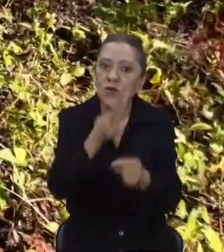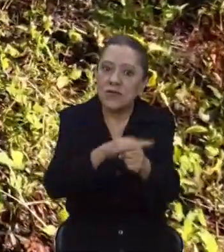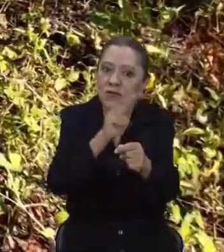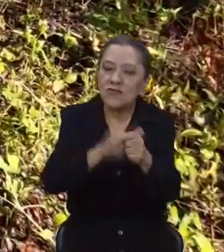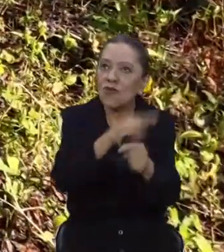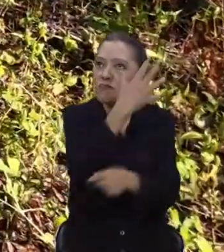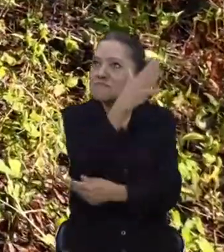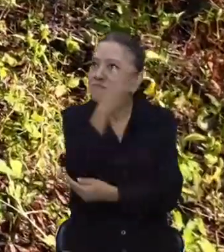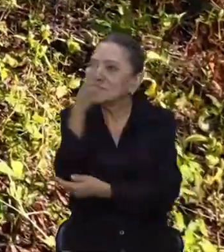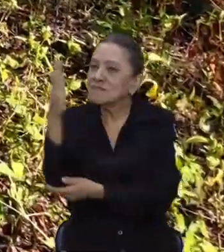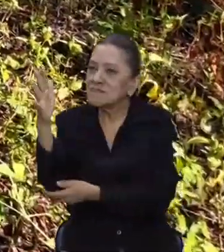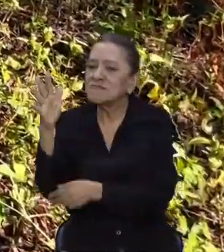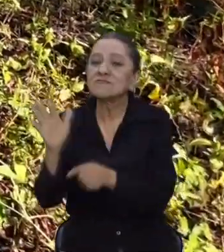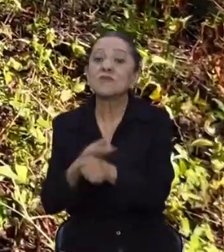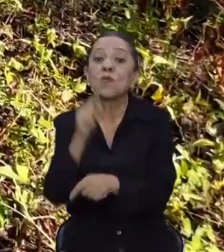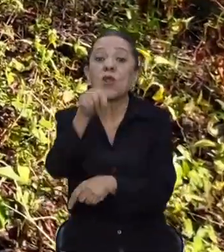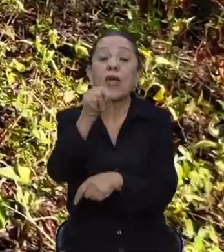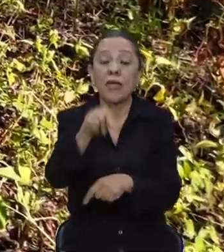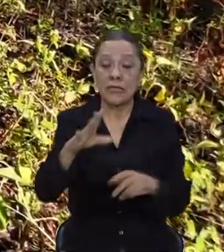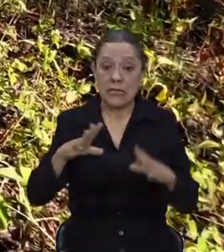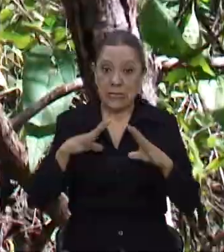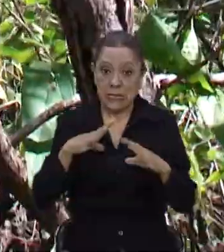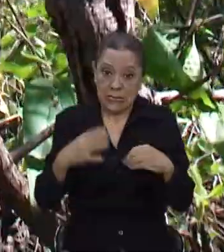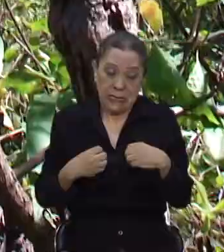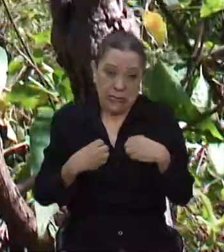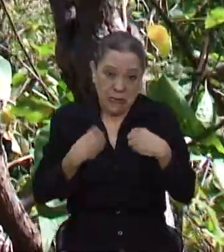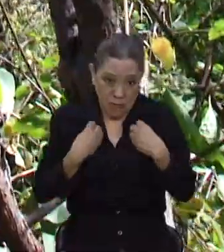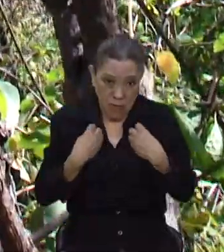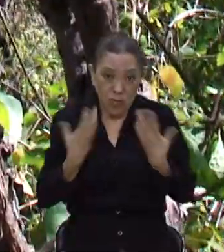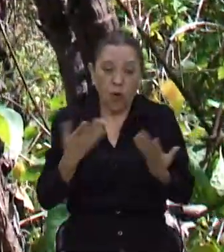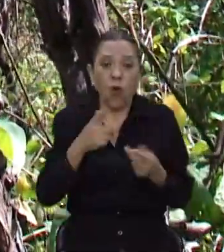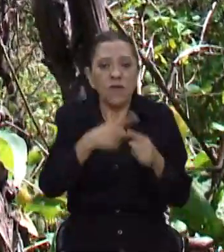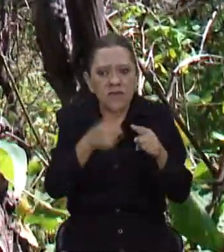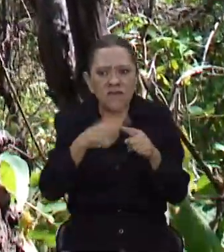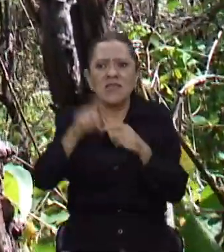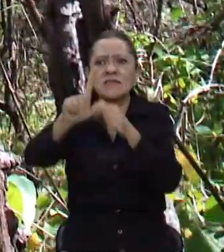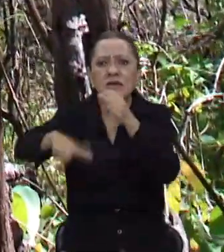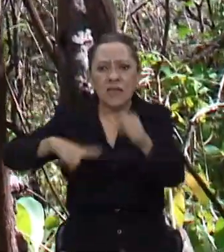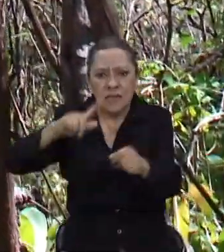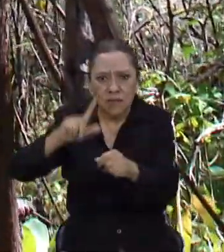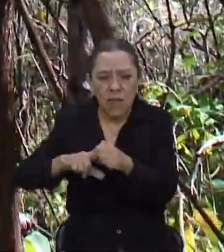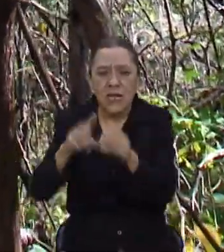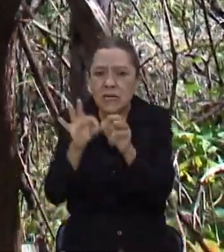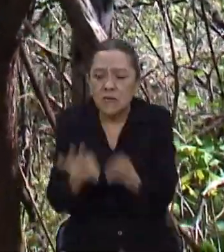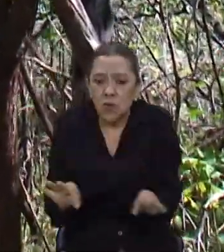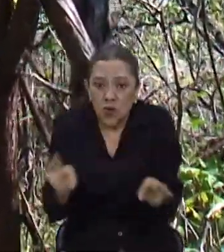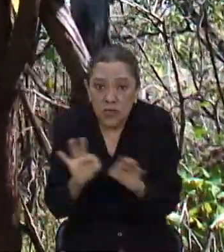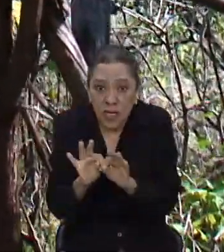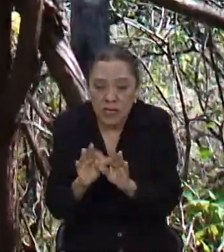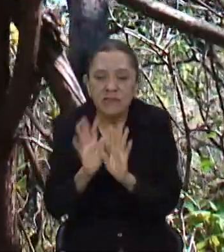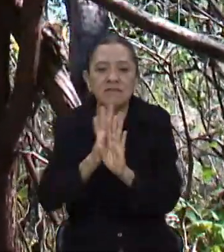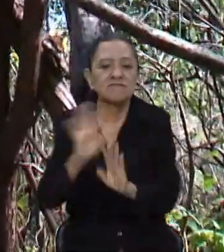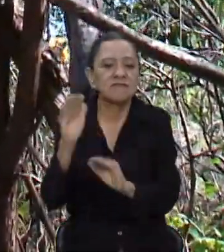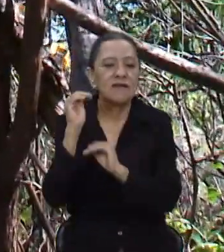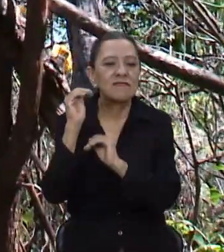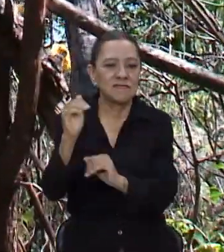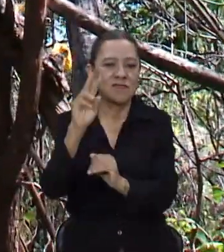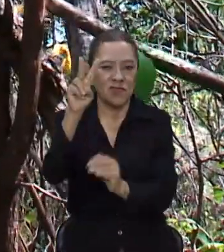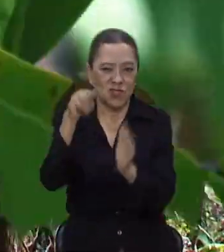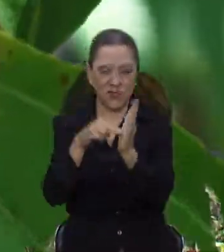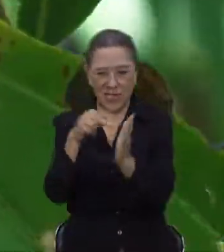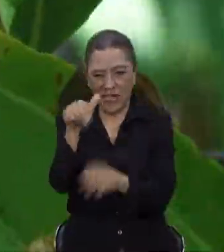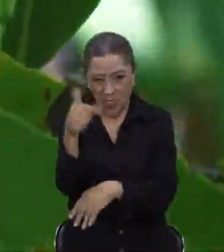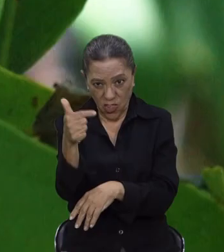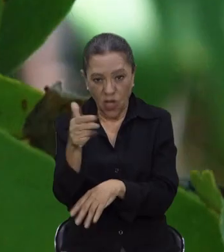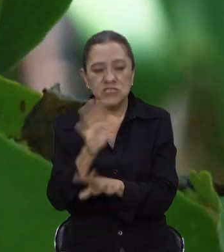naturales porque aquí habitan especies y animales de relevancia e importancia. Y es hasta el 2012 cuando se empieza